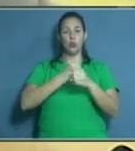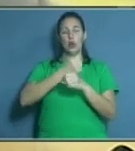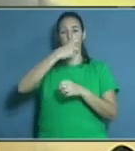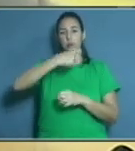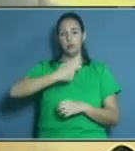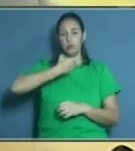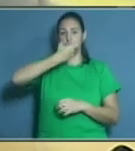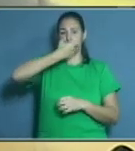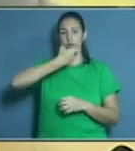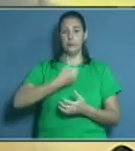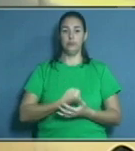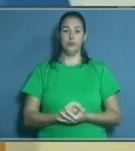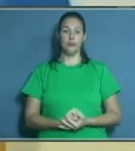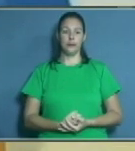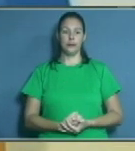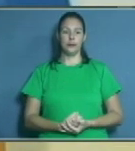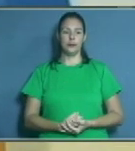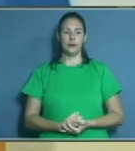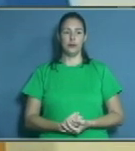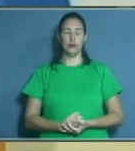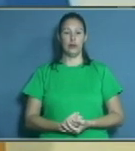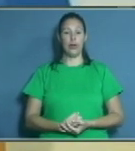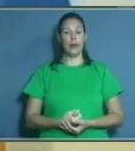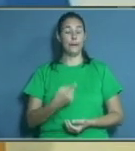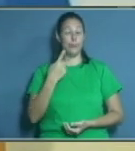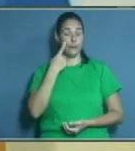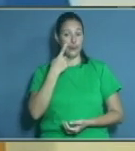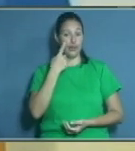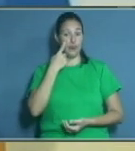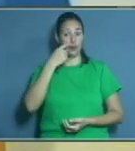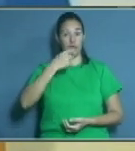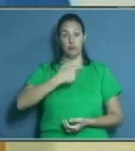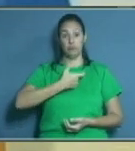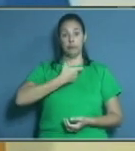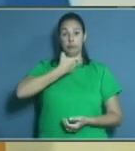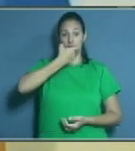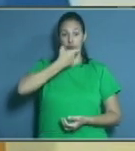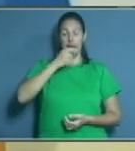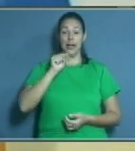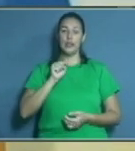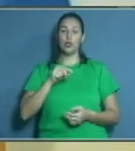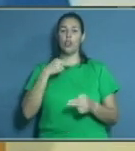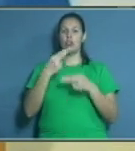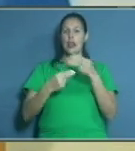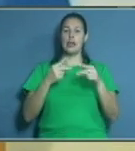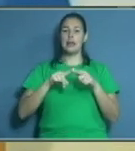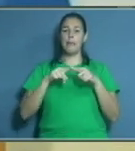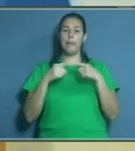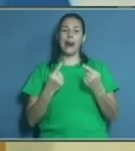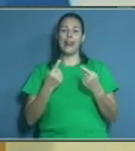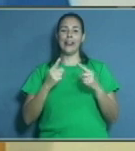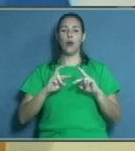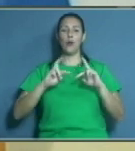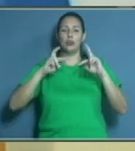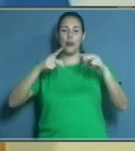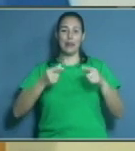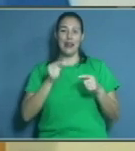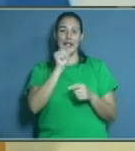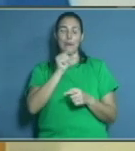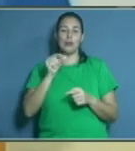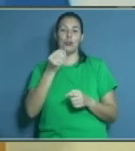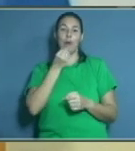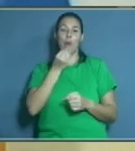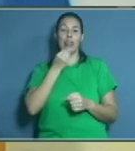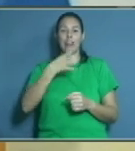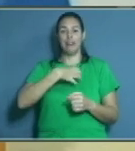is dental. Las prótesis dentales son aparatos que se realizan precisamente para devolver los dientes